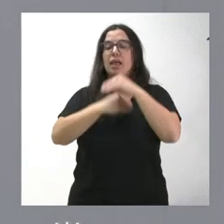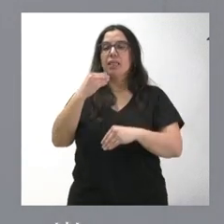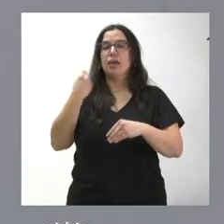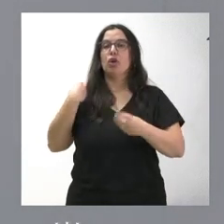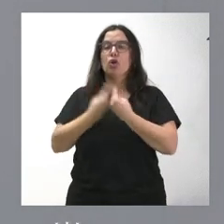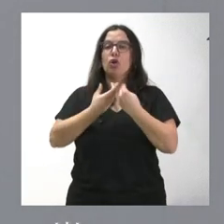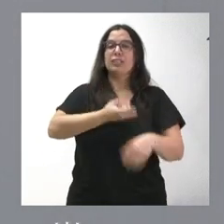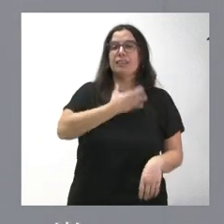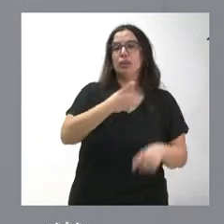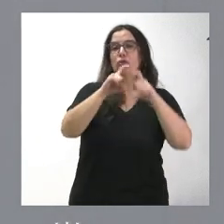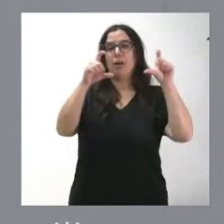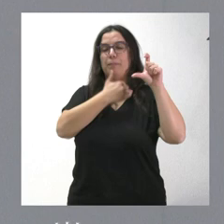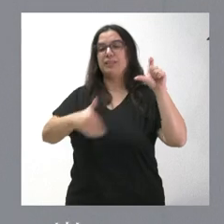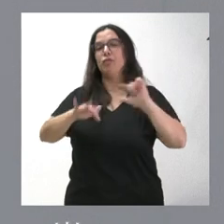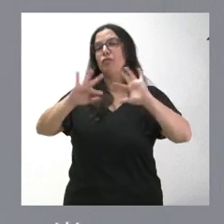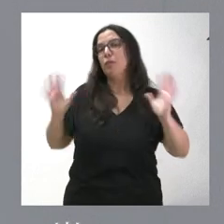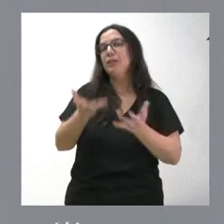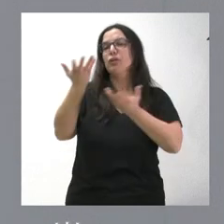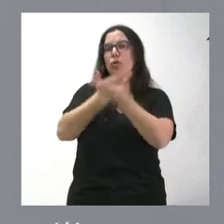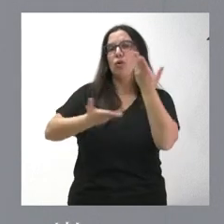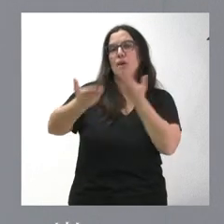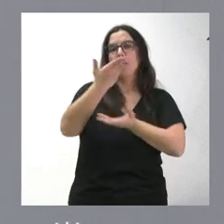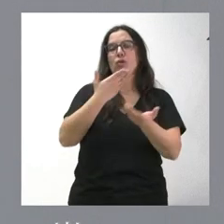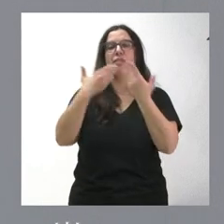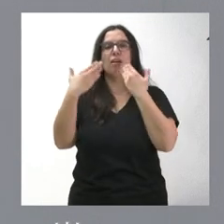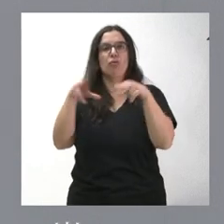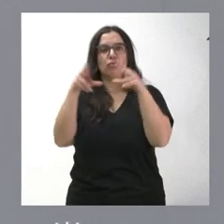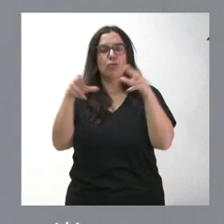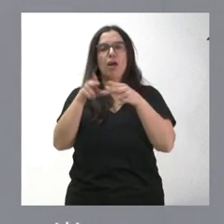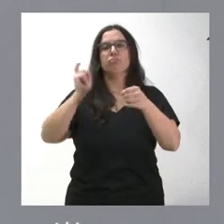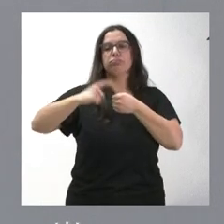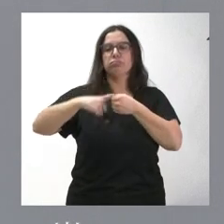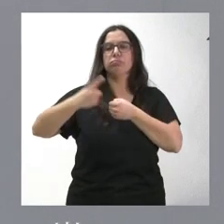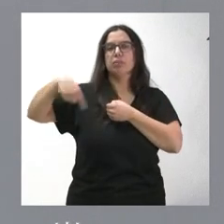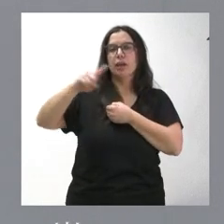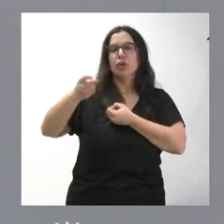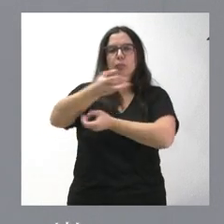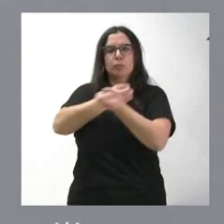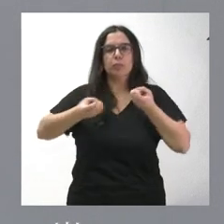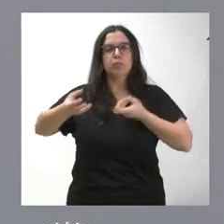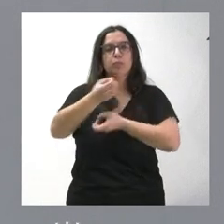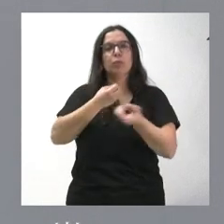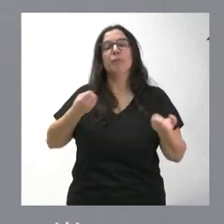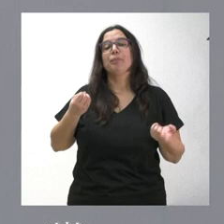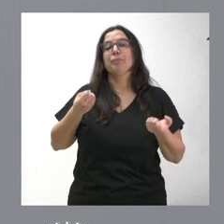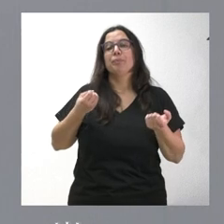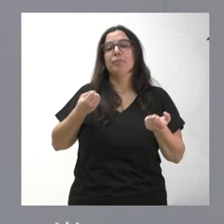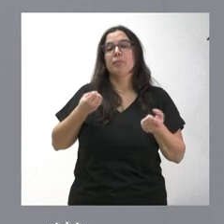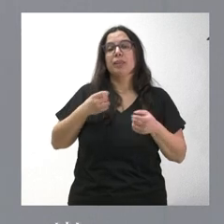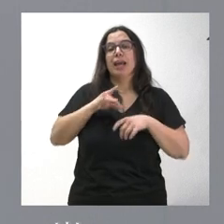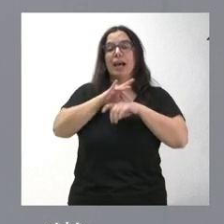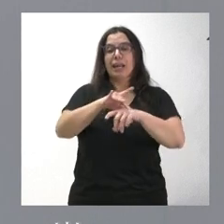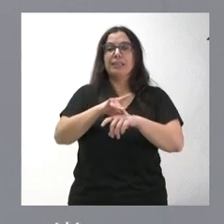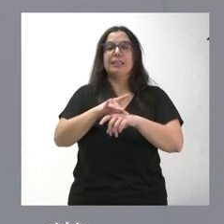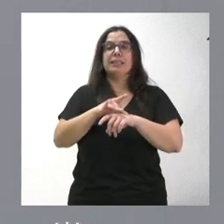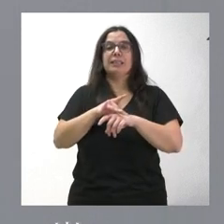económicos de Castilla y León, fomentando, por tanto, esta colaboración con el diálogo social, la participación de los agentes del diálogo social. Son dos los agentes del diálogo